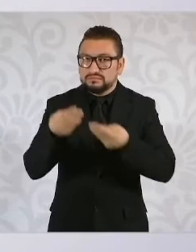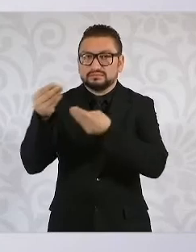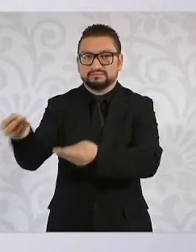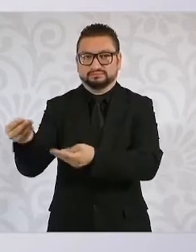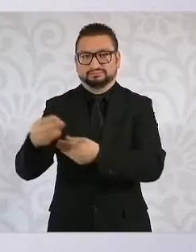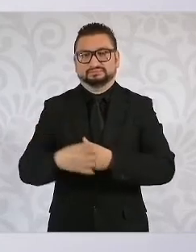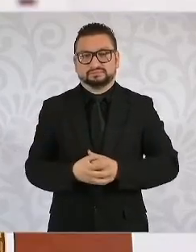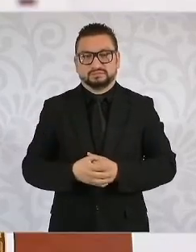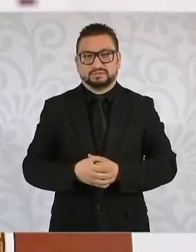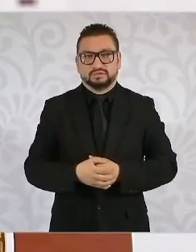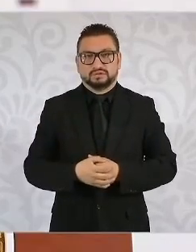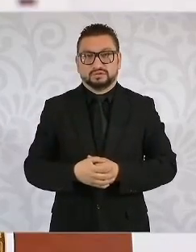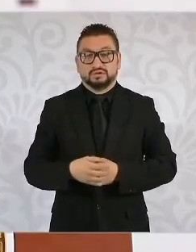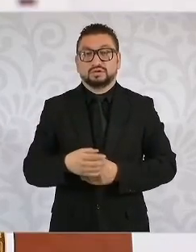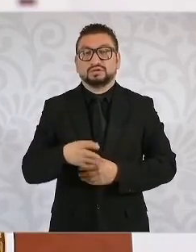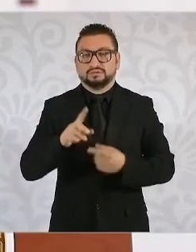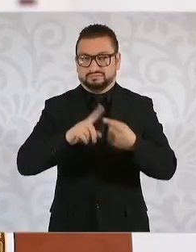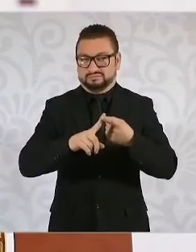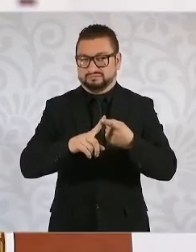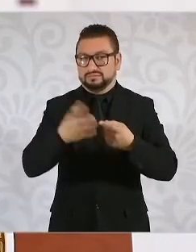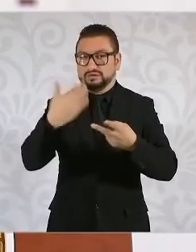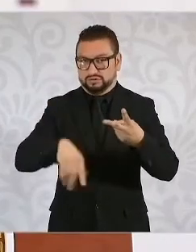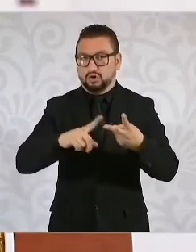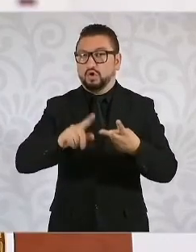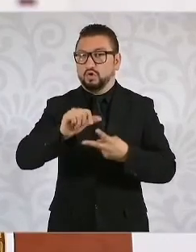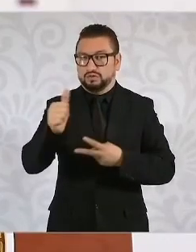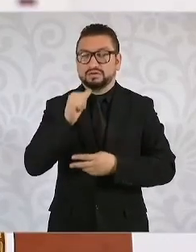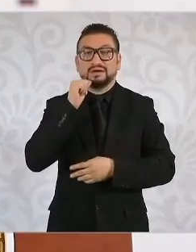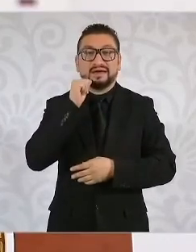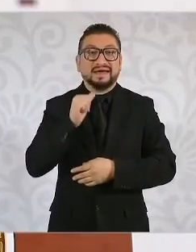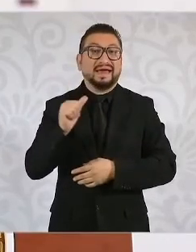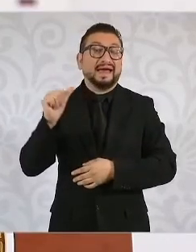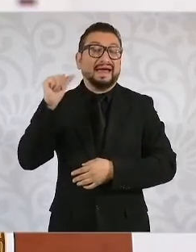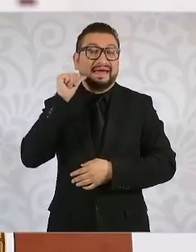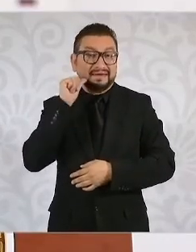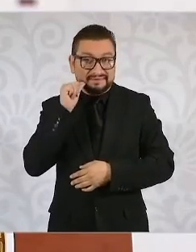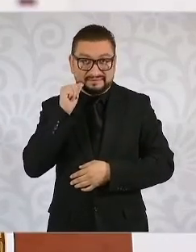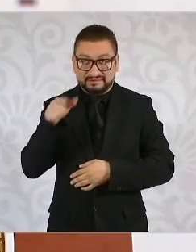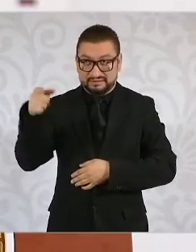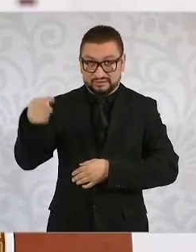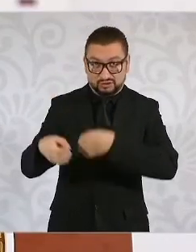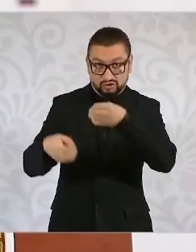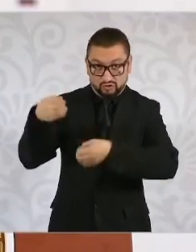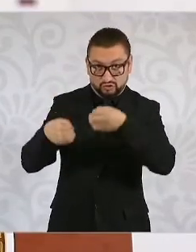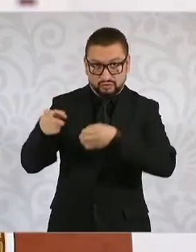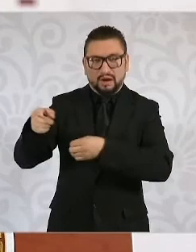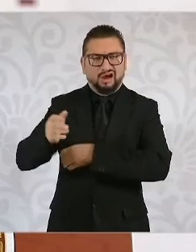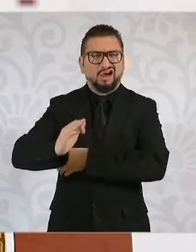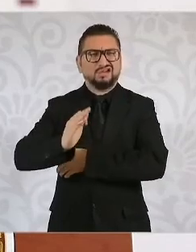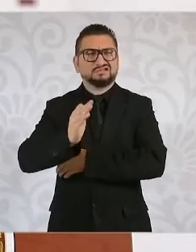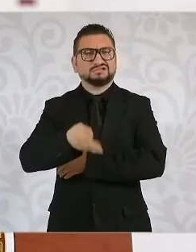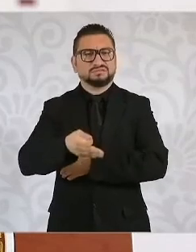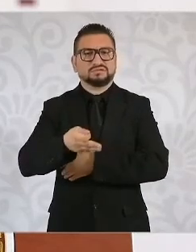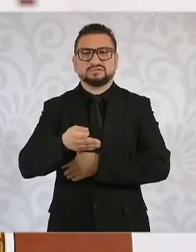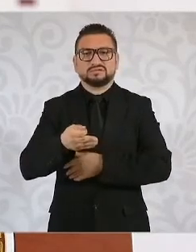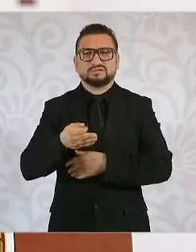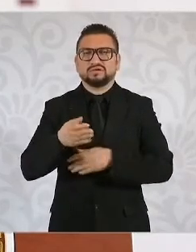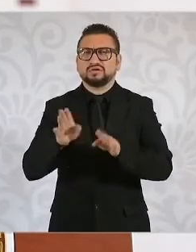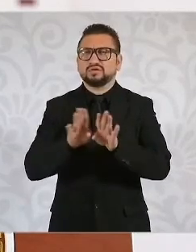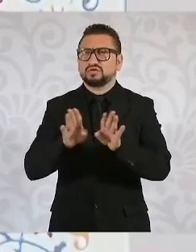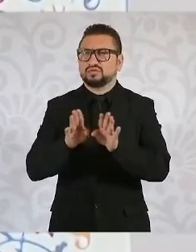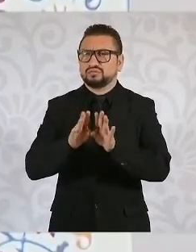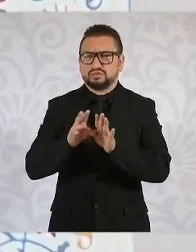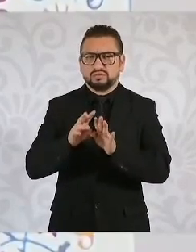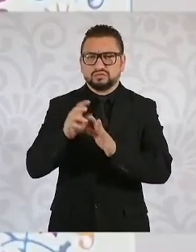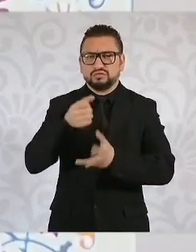Dos, ayer aceptó la Corte, se llama Recursos de